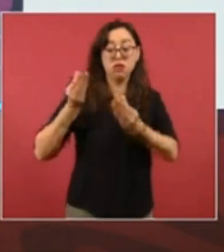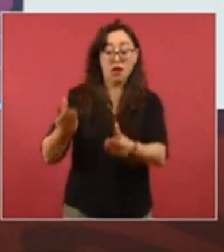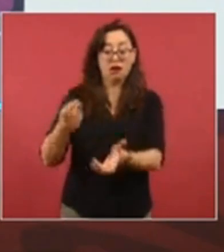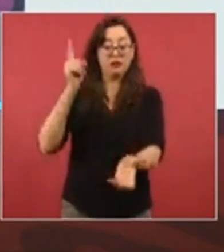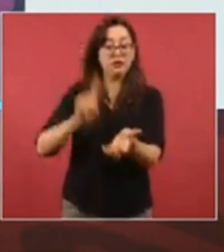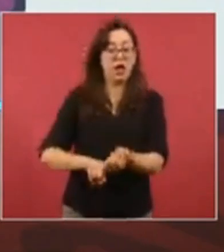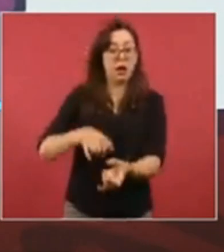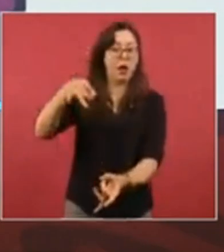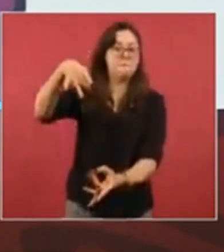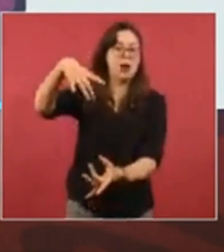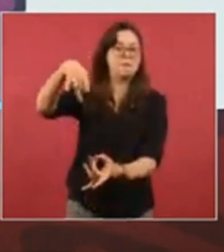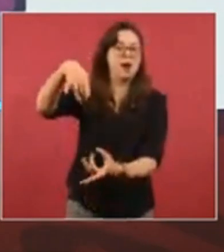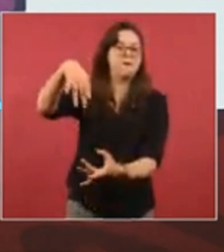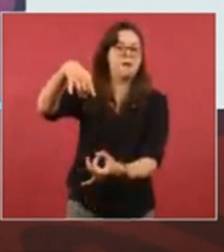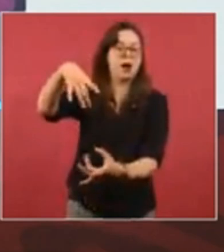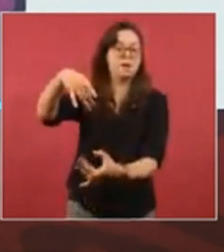imagínense